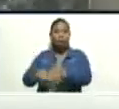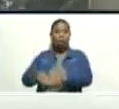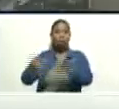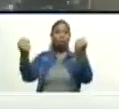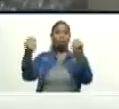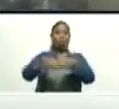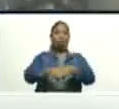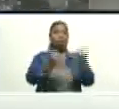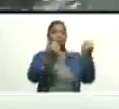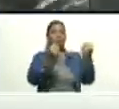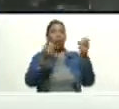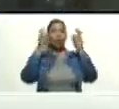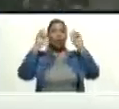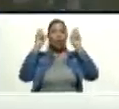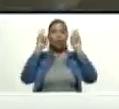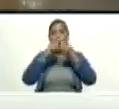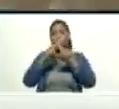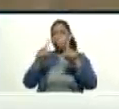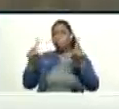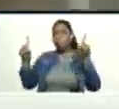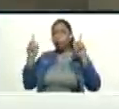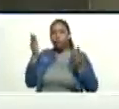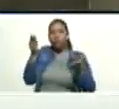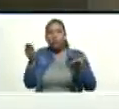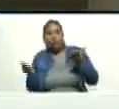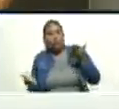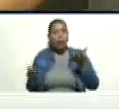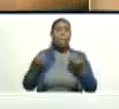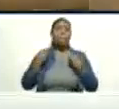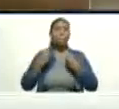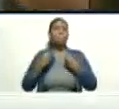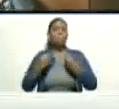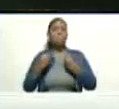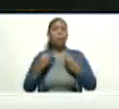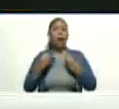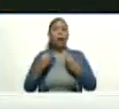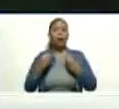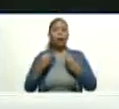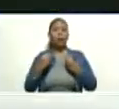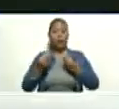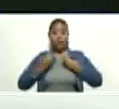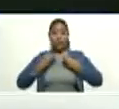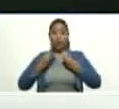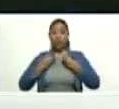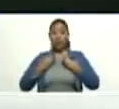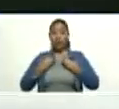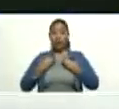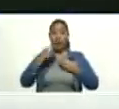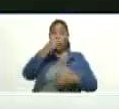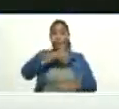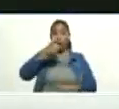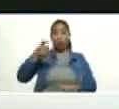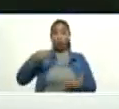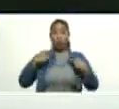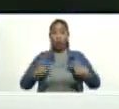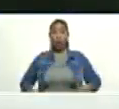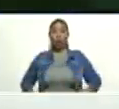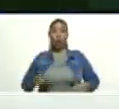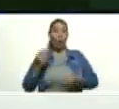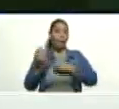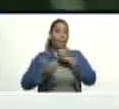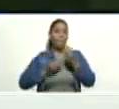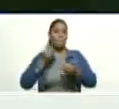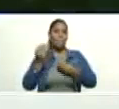las condiciones mínimas de equilibrio para la supervivencia del ser humano como